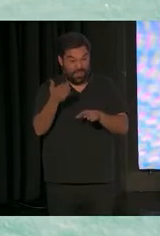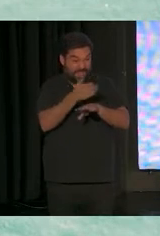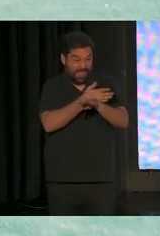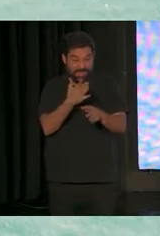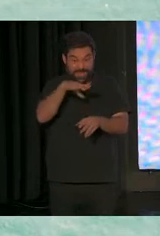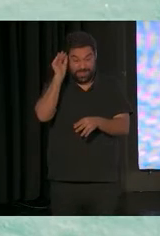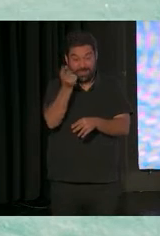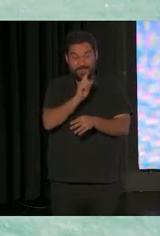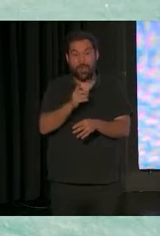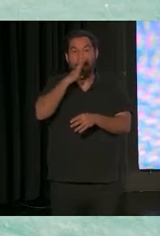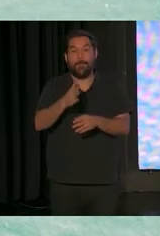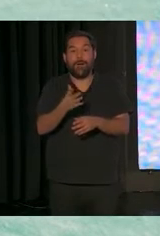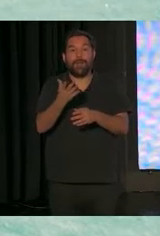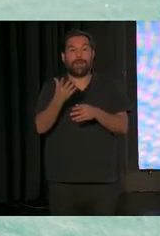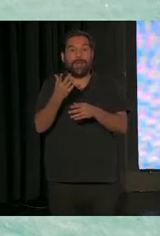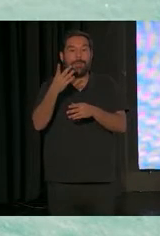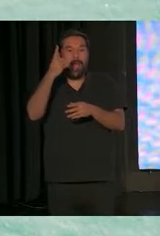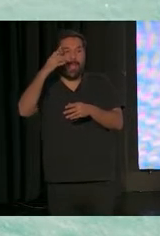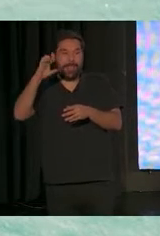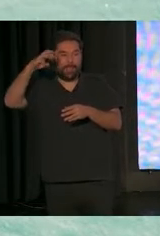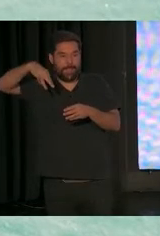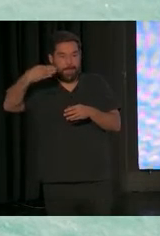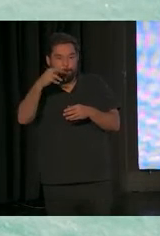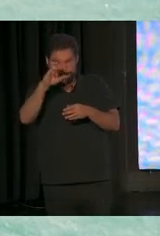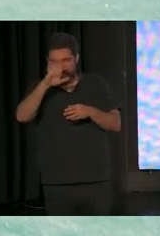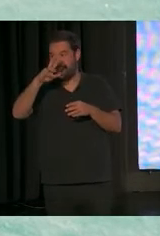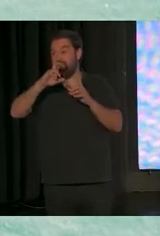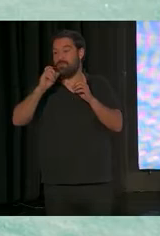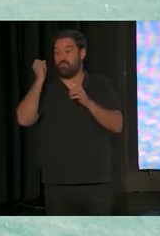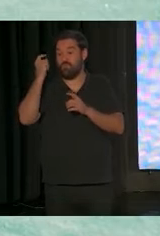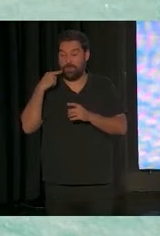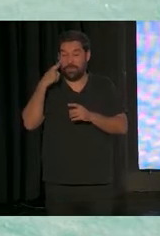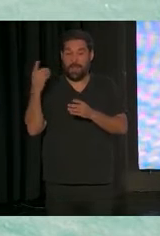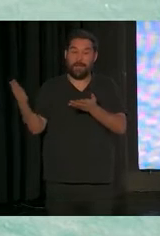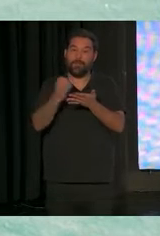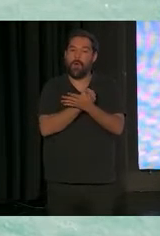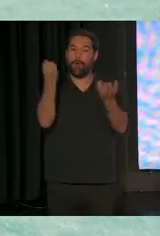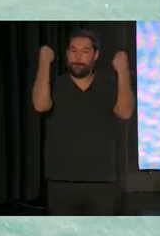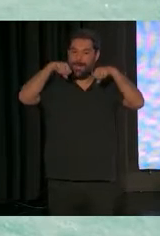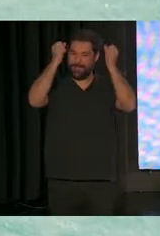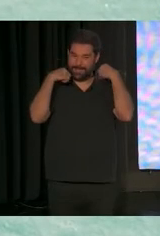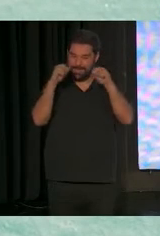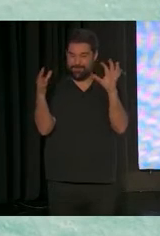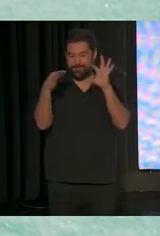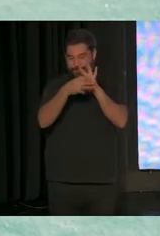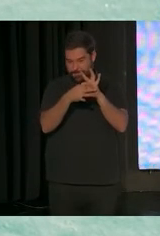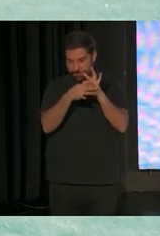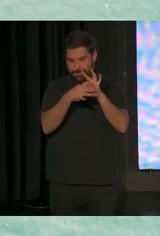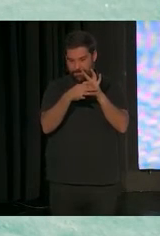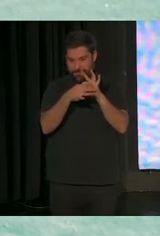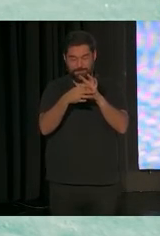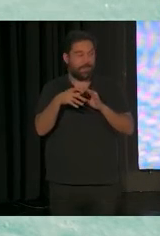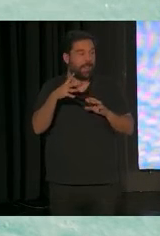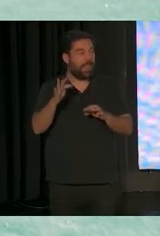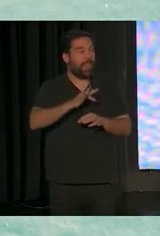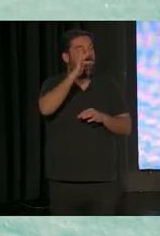prácticas recomendadas. El Denver, el rutinas, todos, todos están basados en las prácticas recomendadas. Incluso